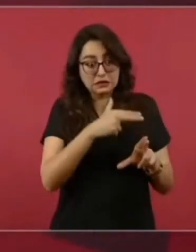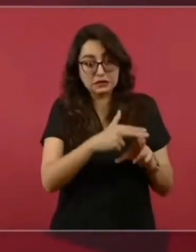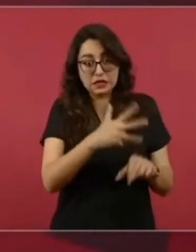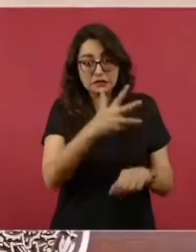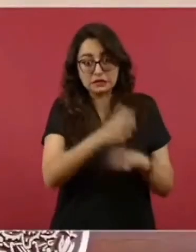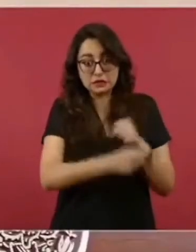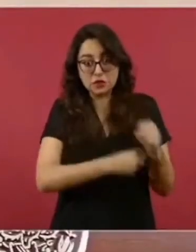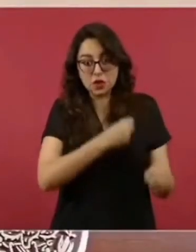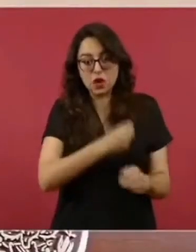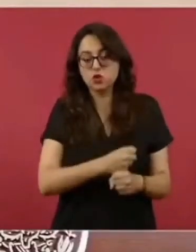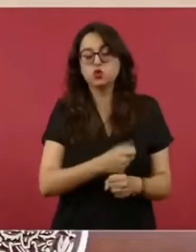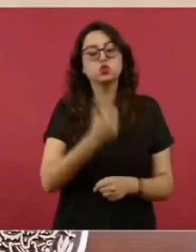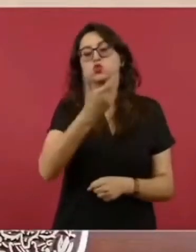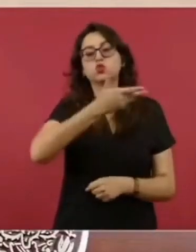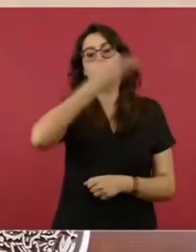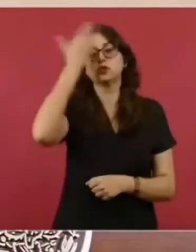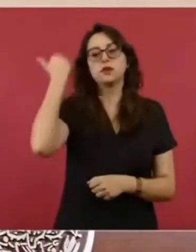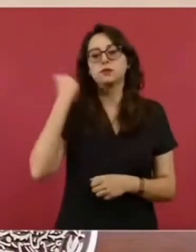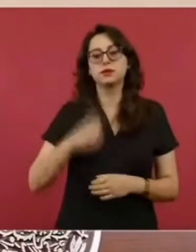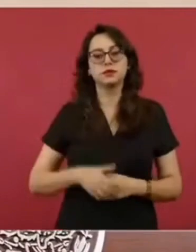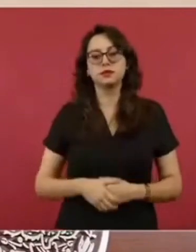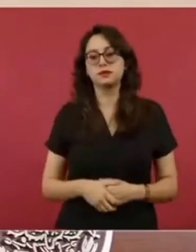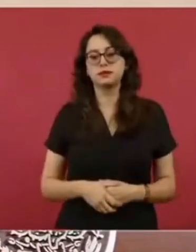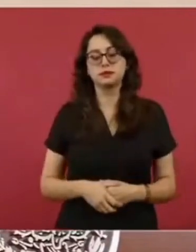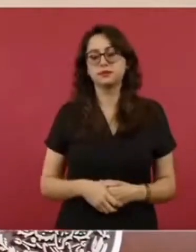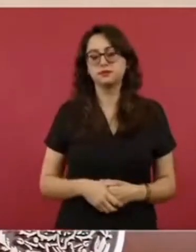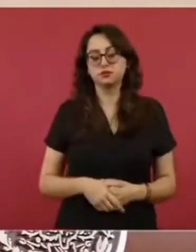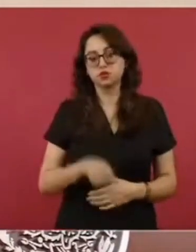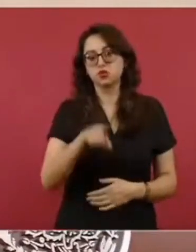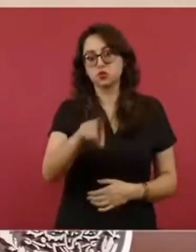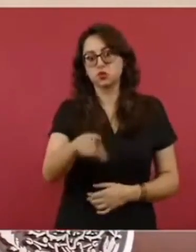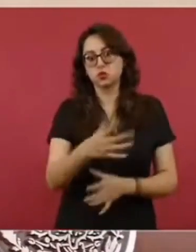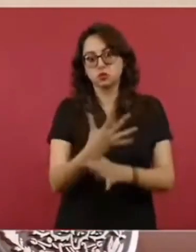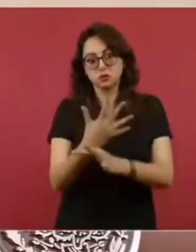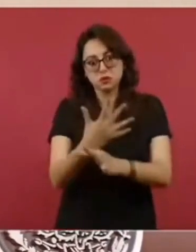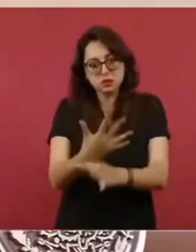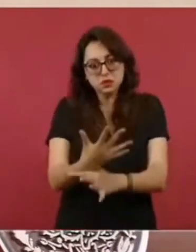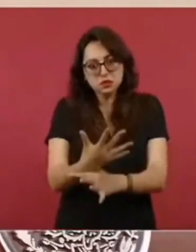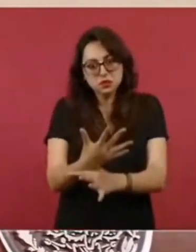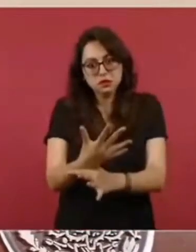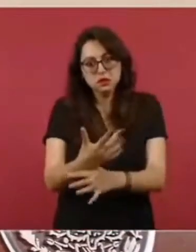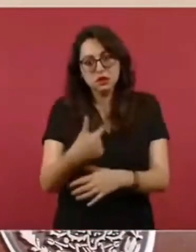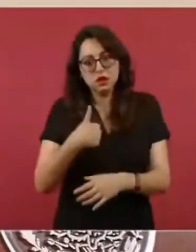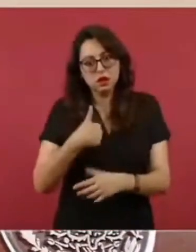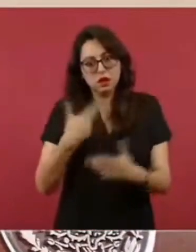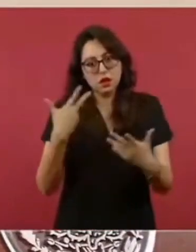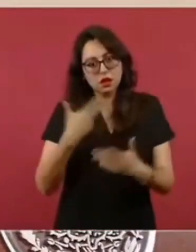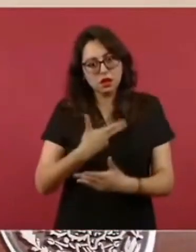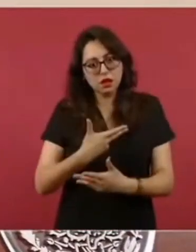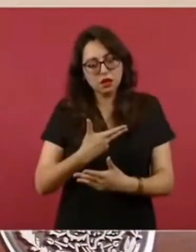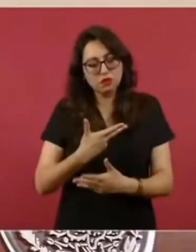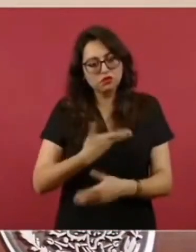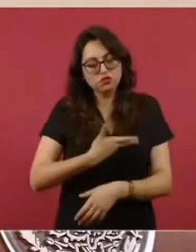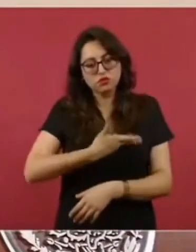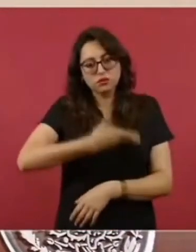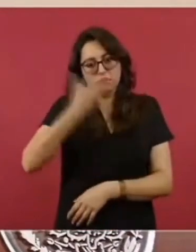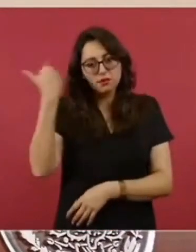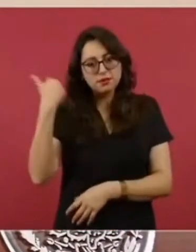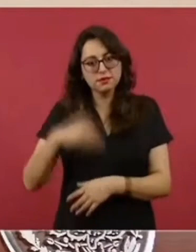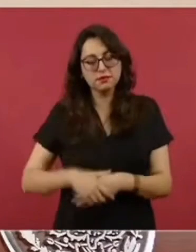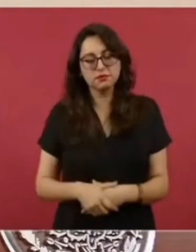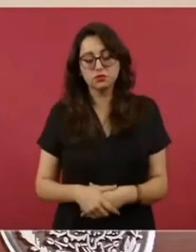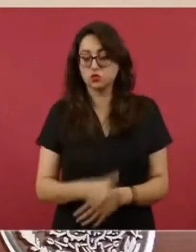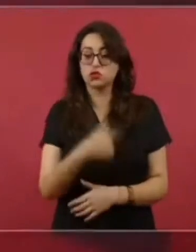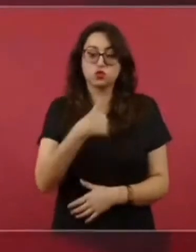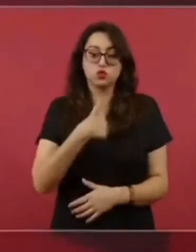el video. yo soy partidario siempre de que se dé a conocer toda la información, que no